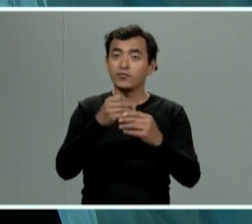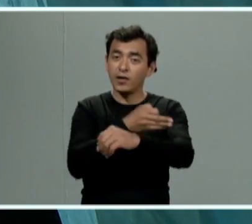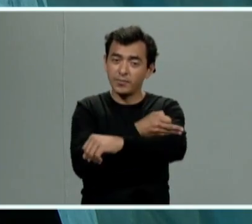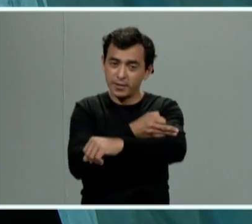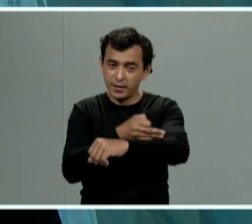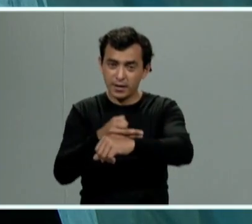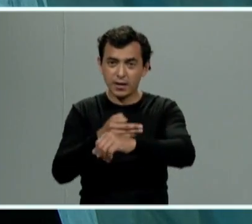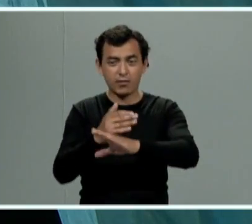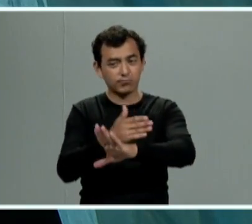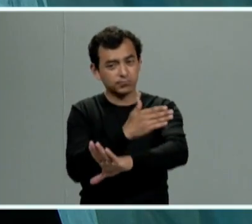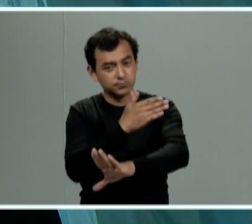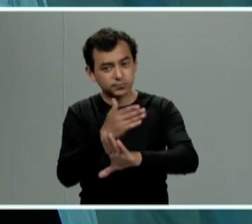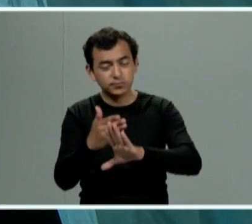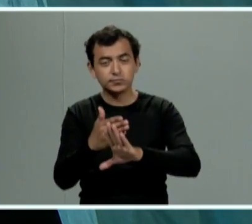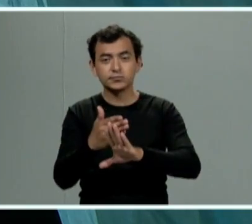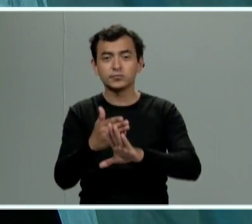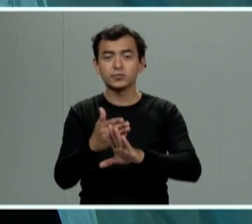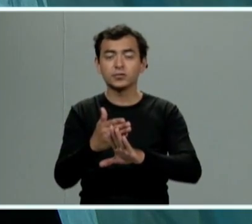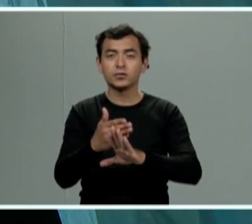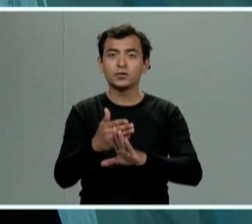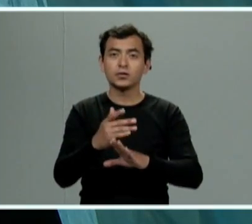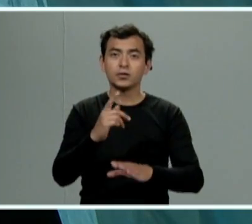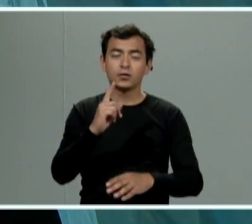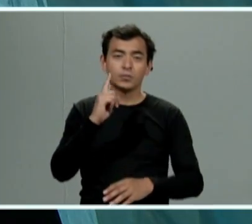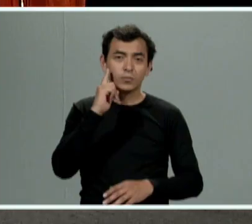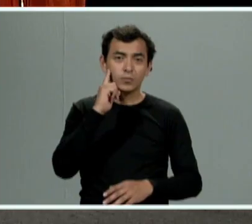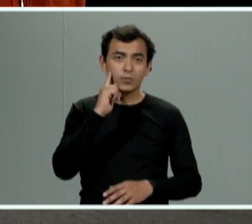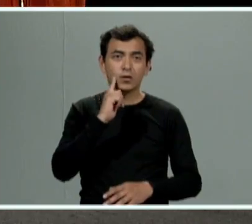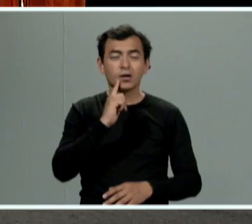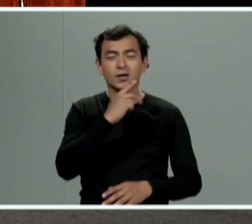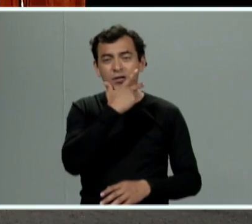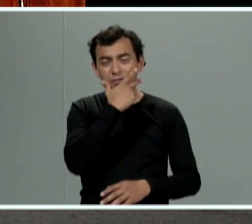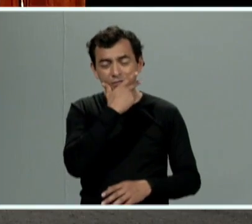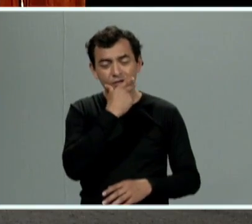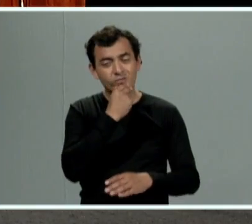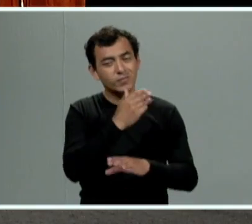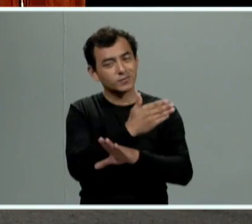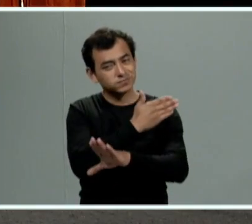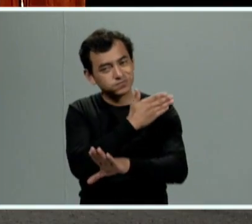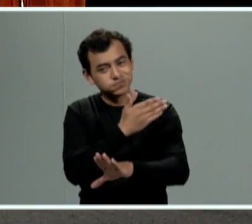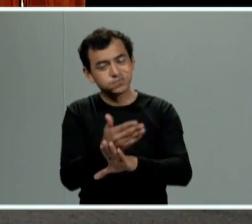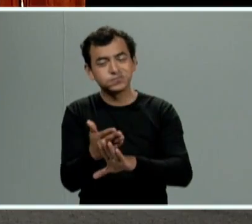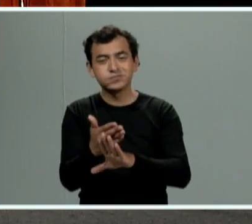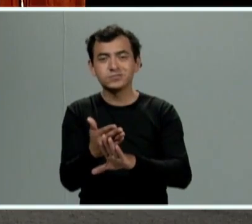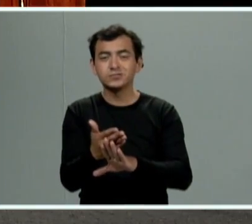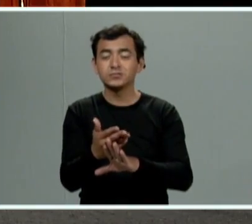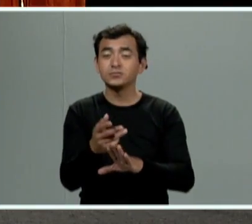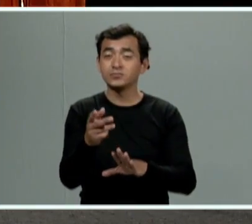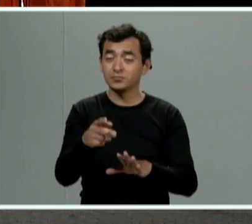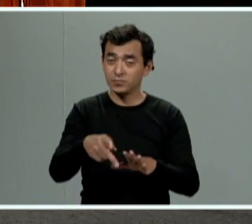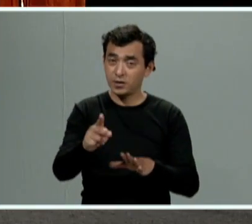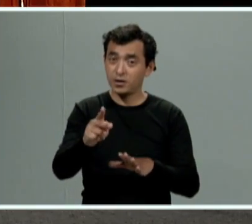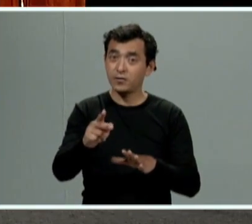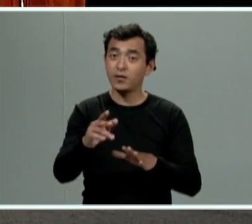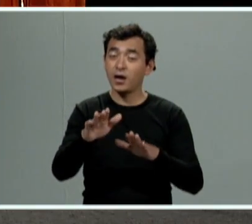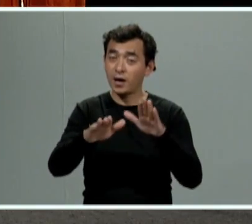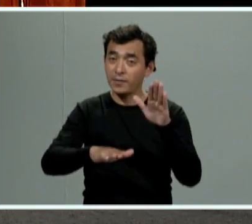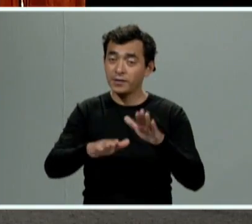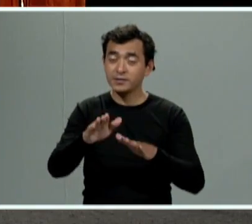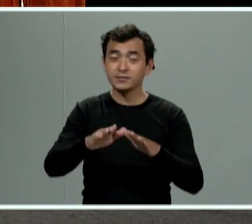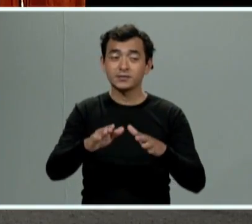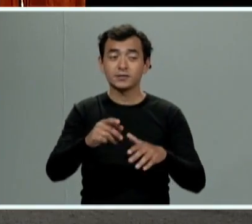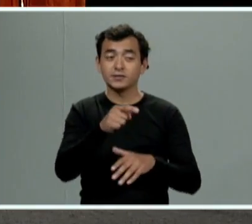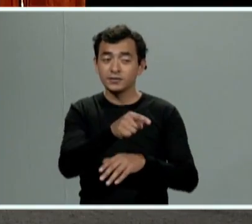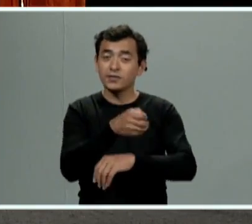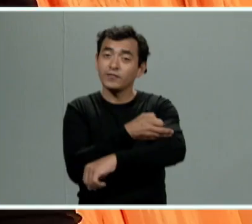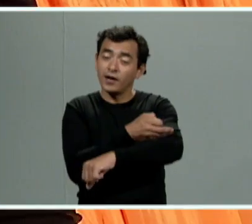conoce violencia de género en el reglamento se establece toda esta competencia pero con relación a la violencia física estaríamos hablando de una violencia